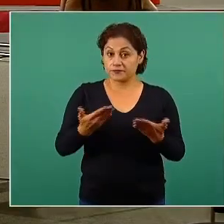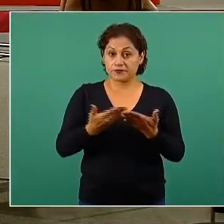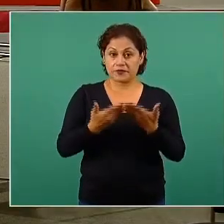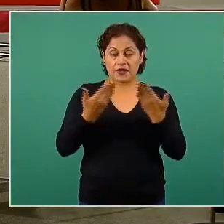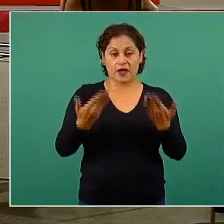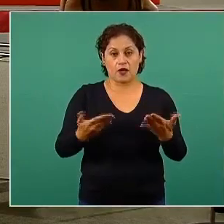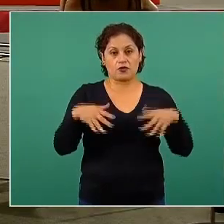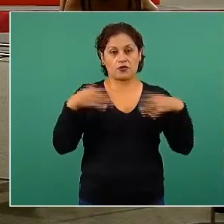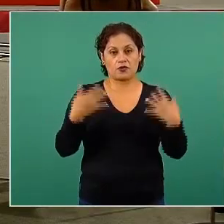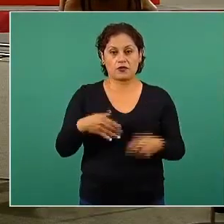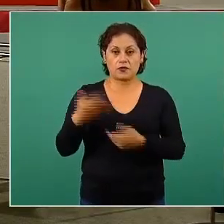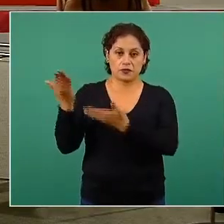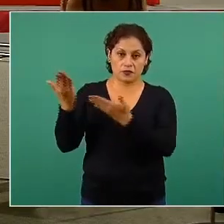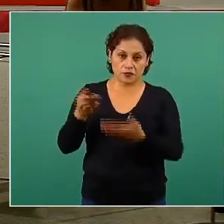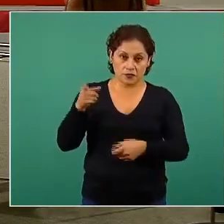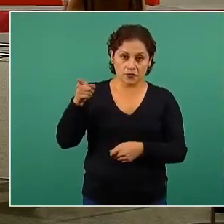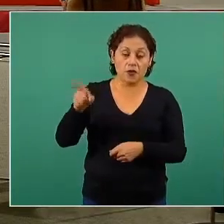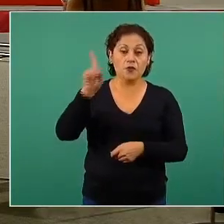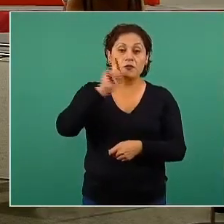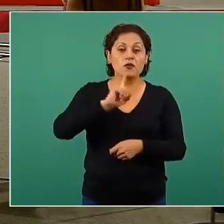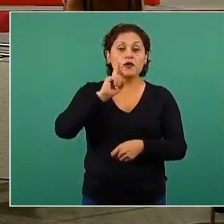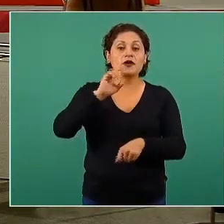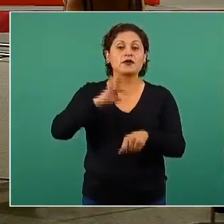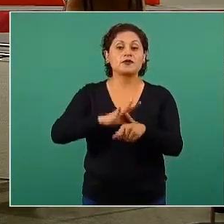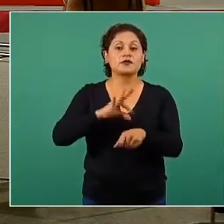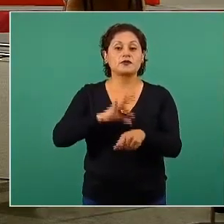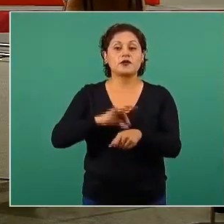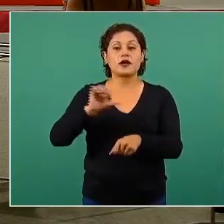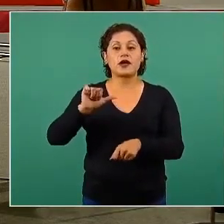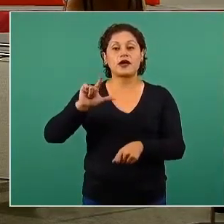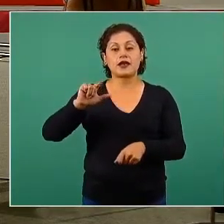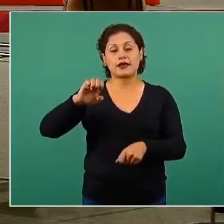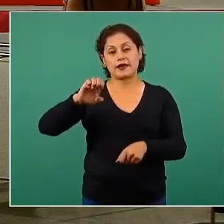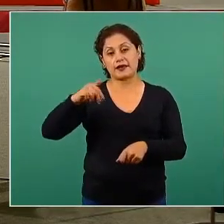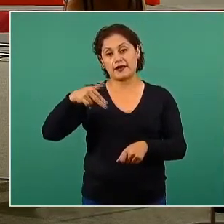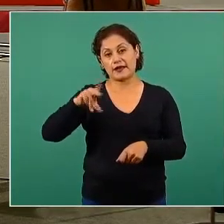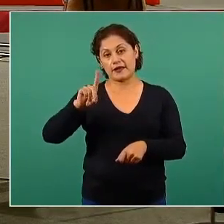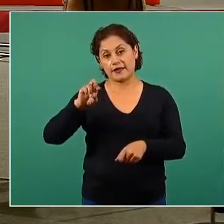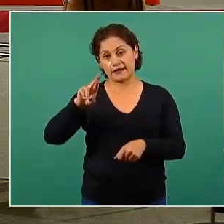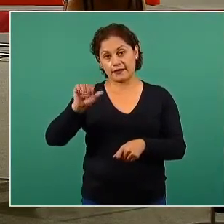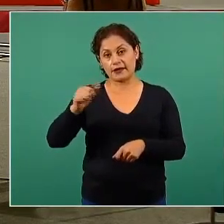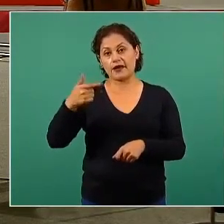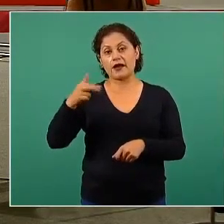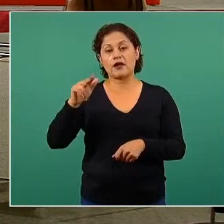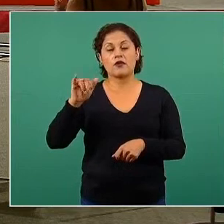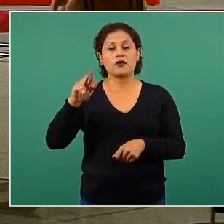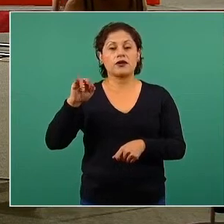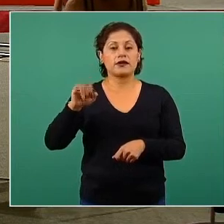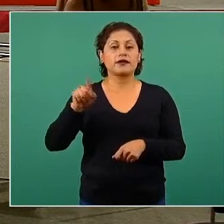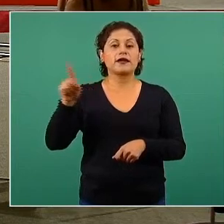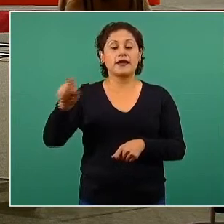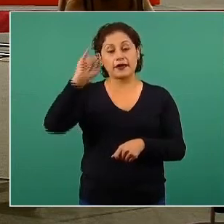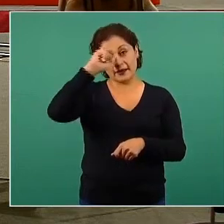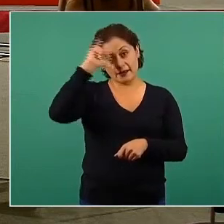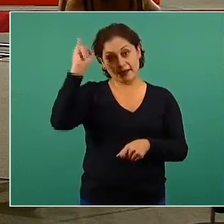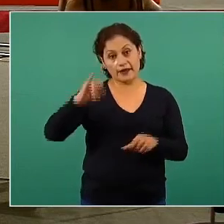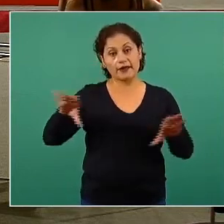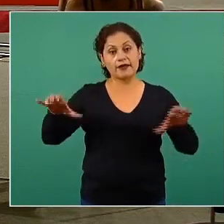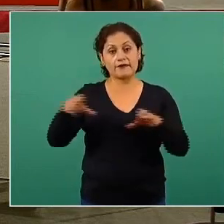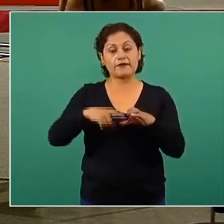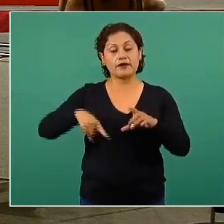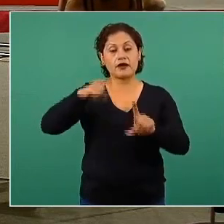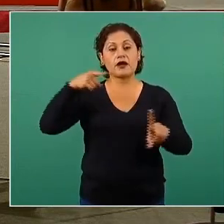escuchara la doctora Alejandra Jauregui, jefa del Departamento de Actividad Física y Estilos de Vida Saludables,